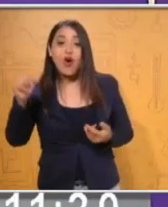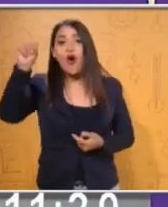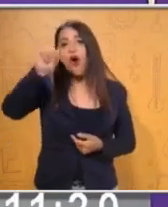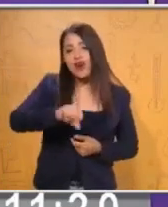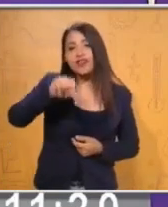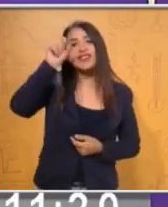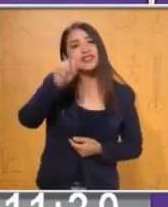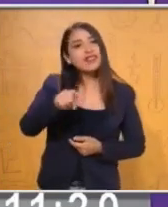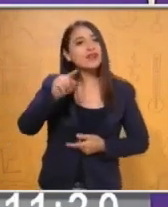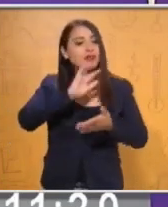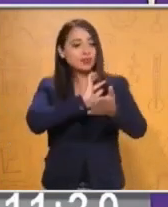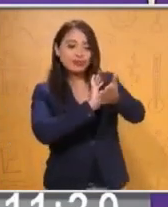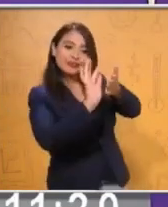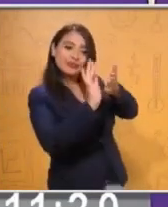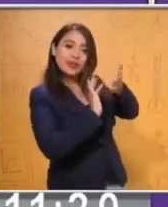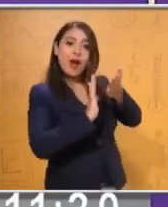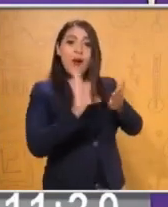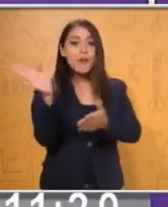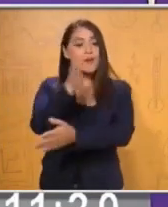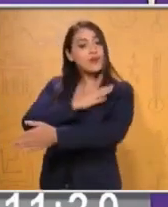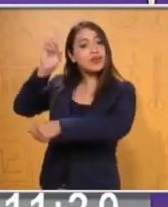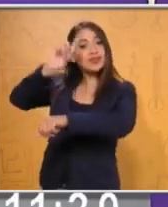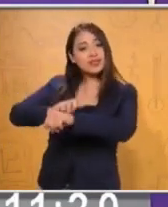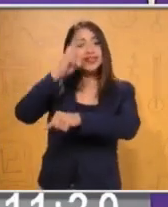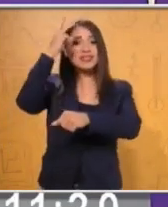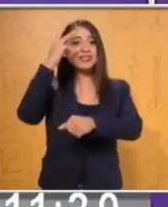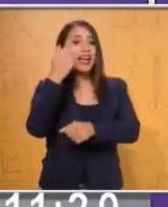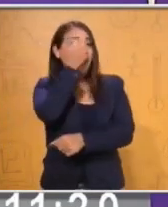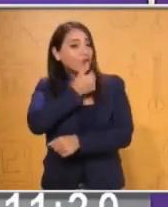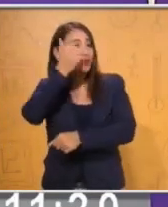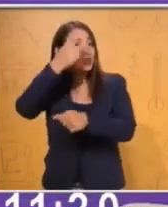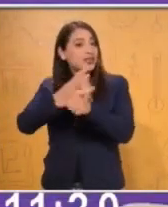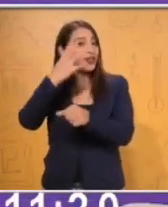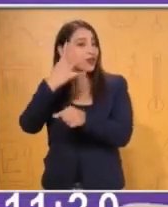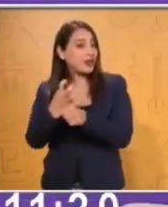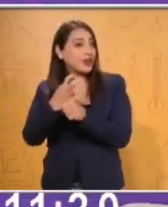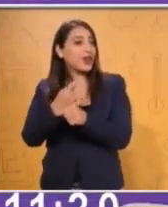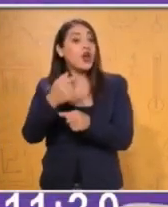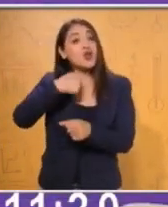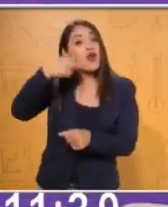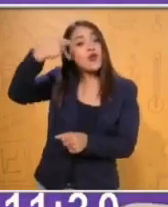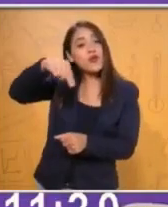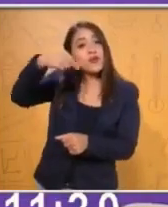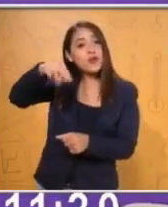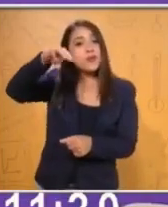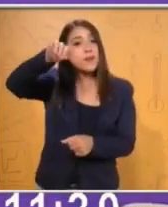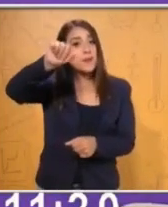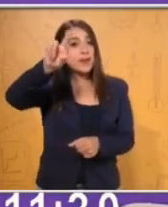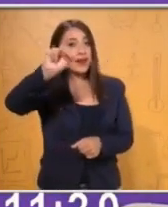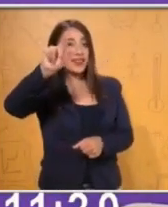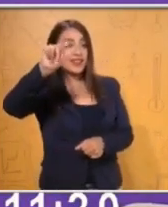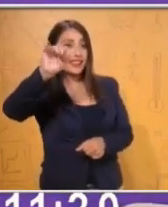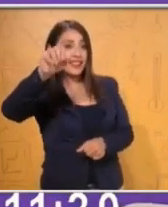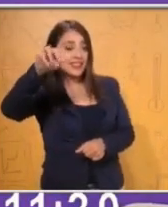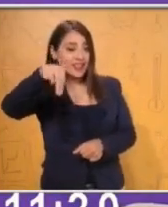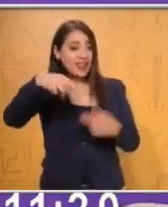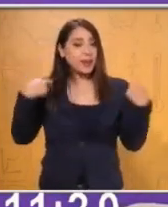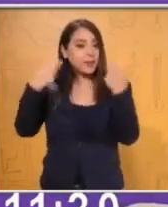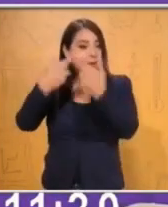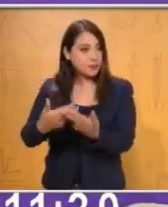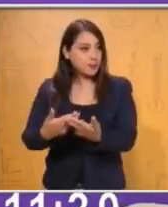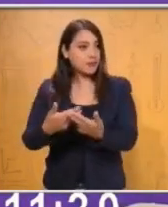Keyla. Buenos días. días amiguitos de tercero y cuarto de primaria. Como ya dijo la maestra Keyla, soy el maestro Martín. Y les quiero presentar